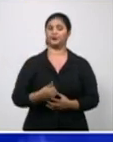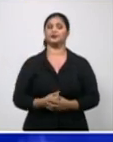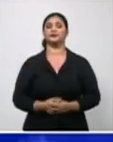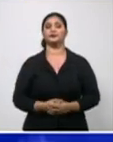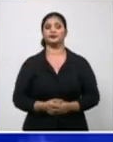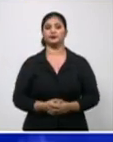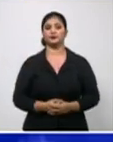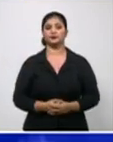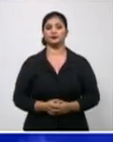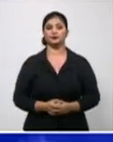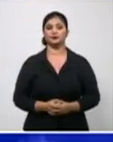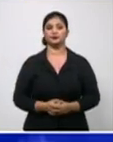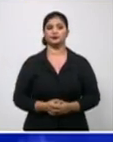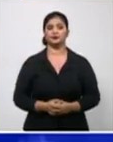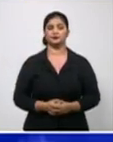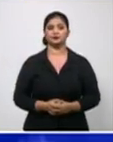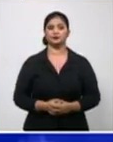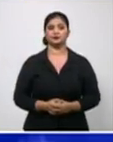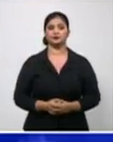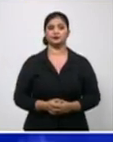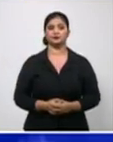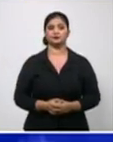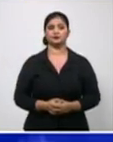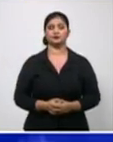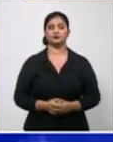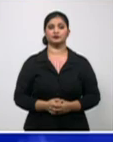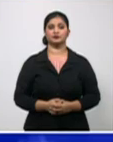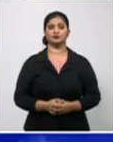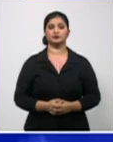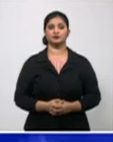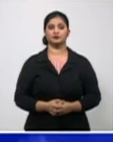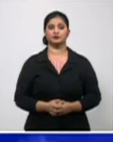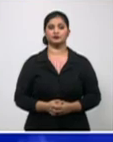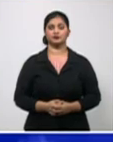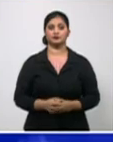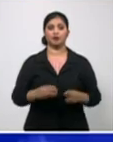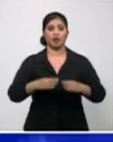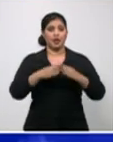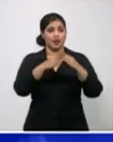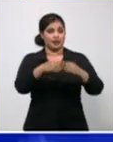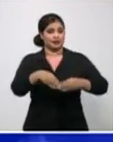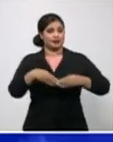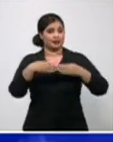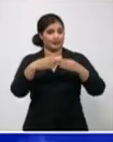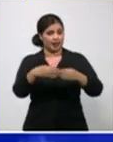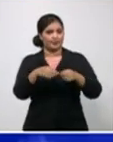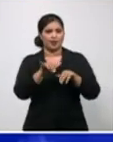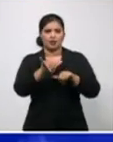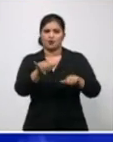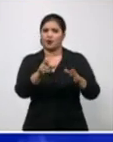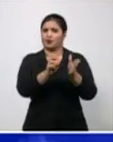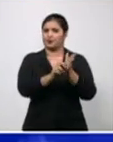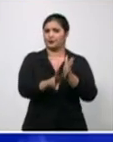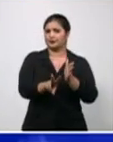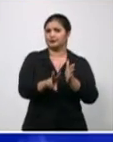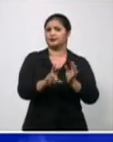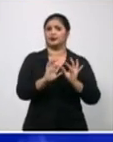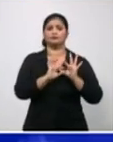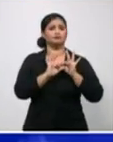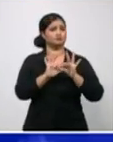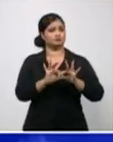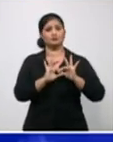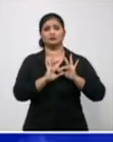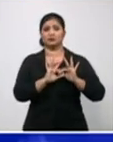En Grama, que también es una provincia que ha estado teniendo una estabilidad y que con